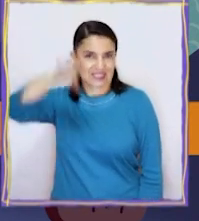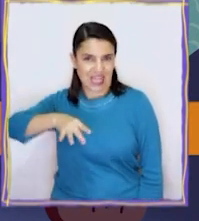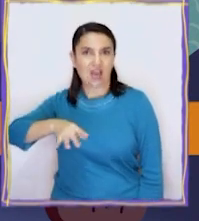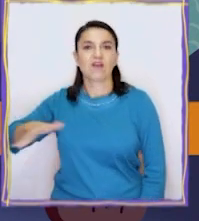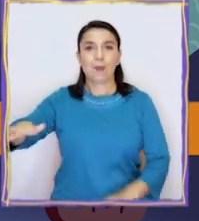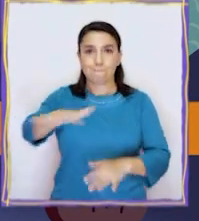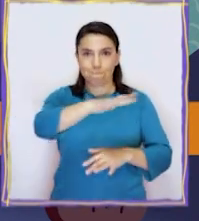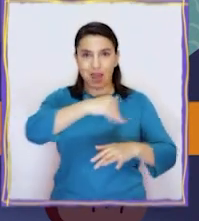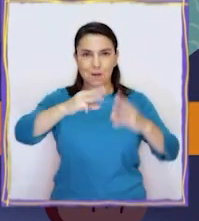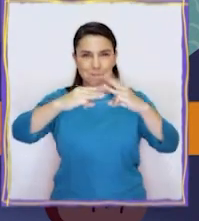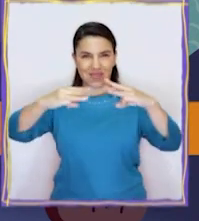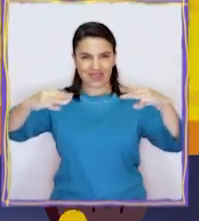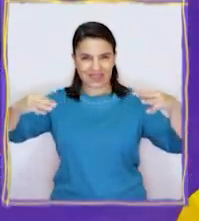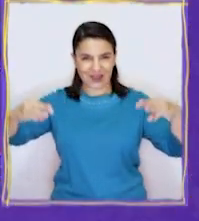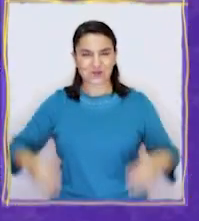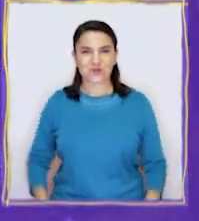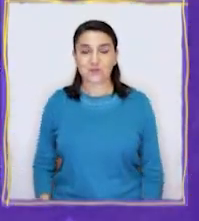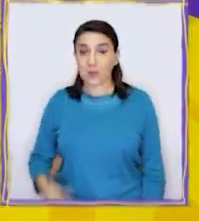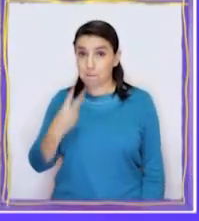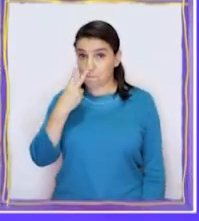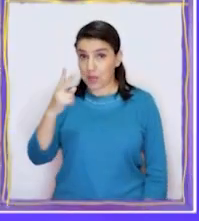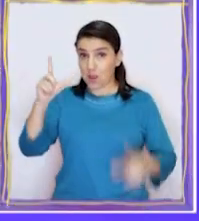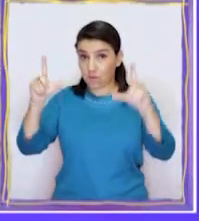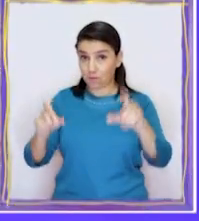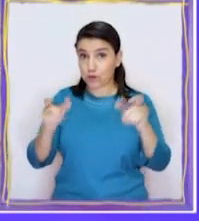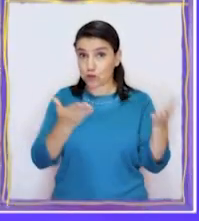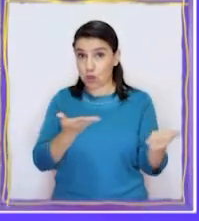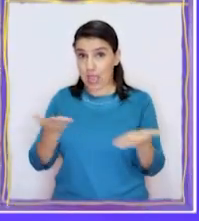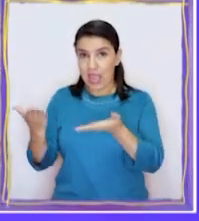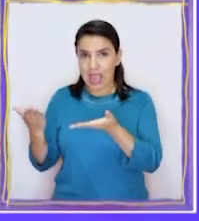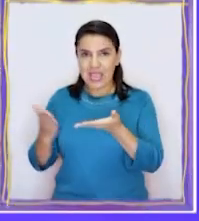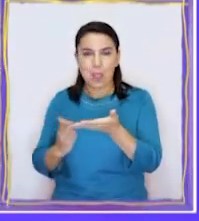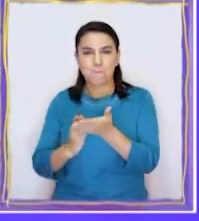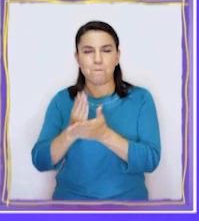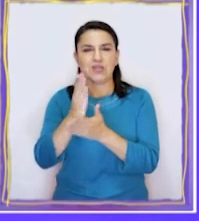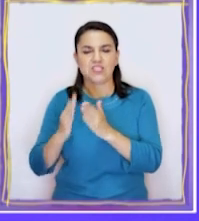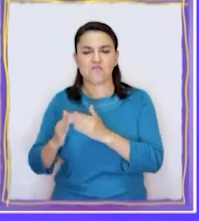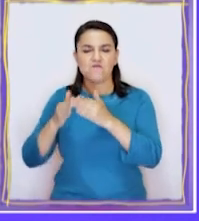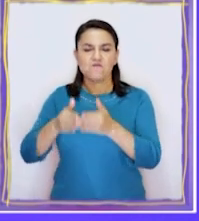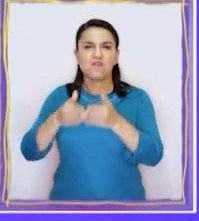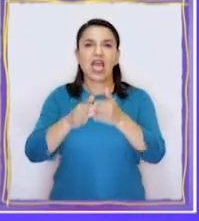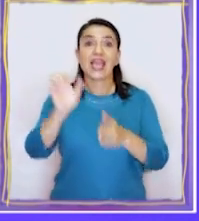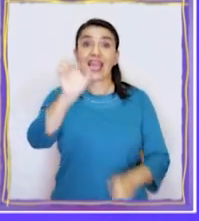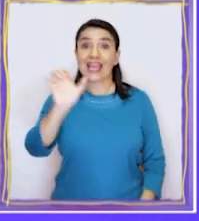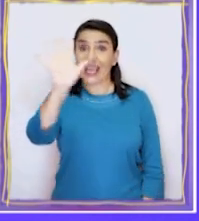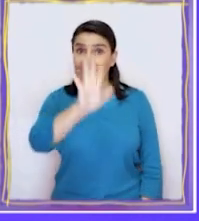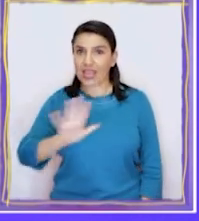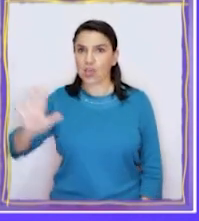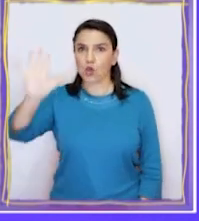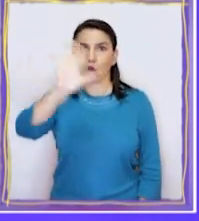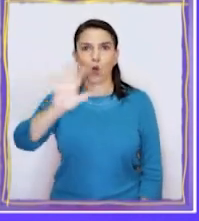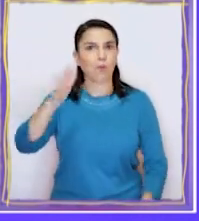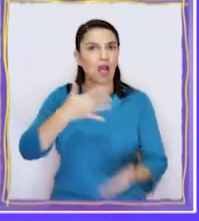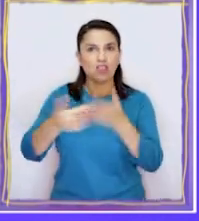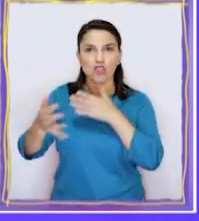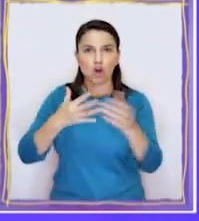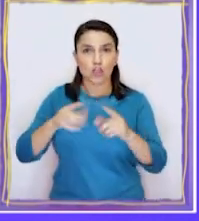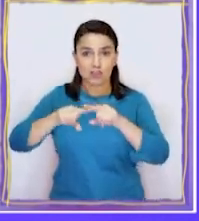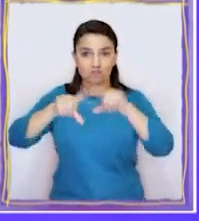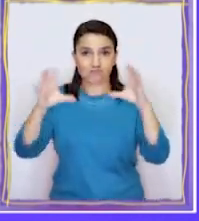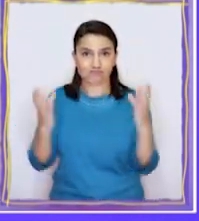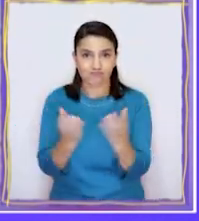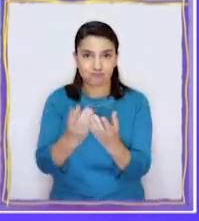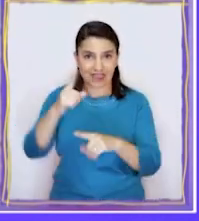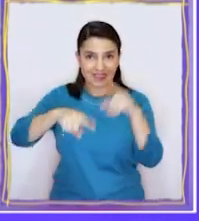del mar Mediterráneo. Miren esta foto, aquí fue donde comencé mi viaje por Europa, que es un continente que se encuentra en el